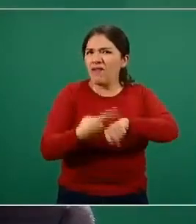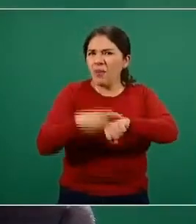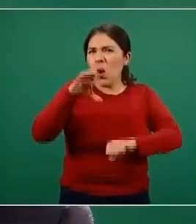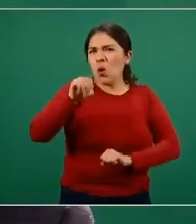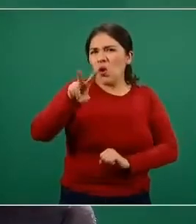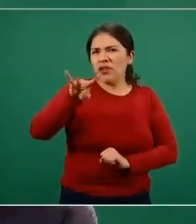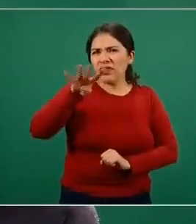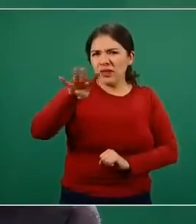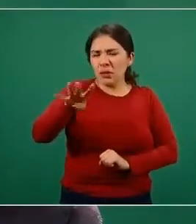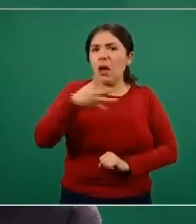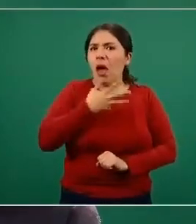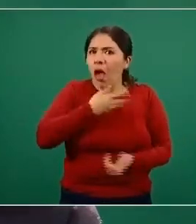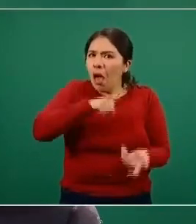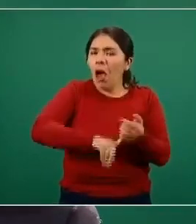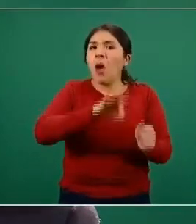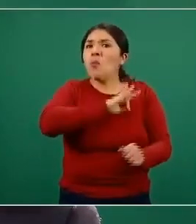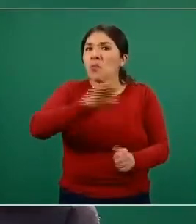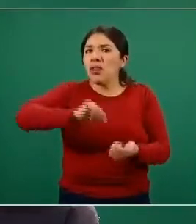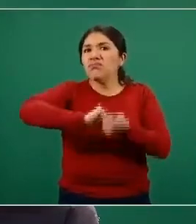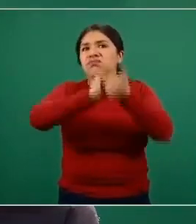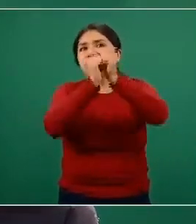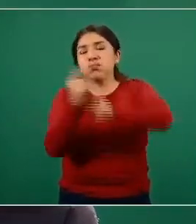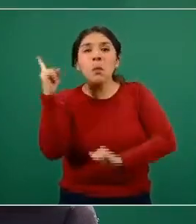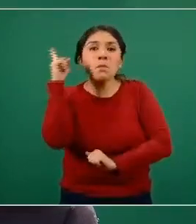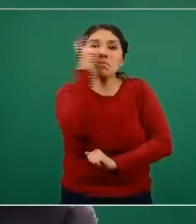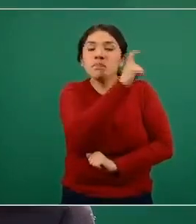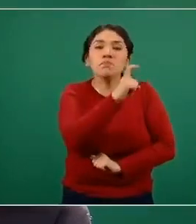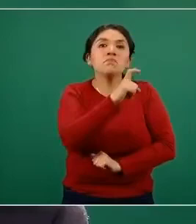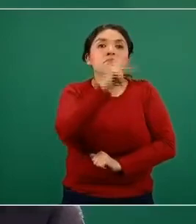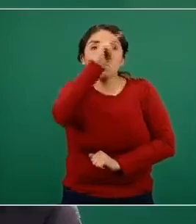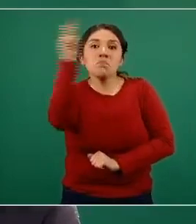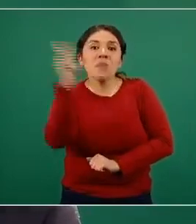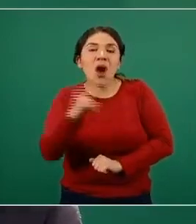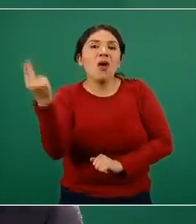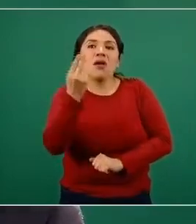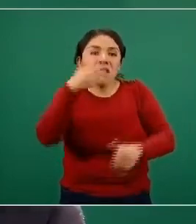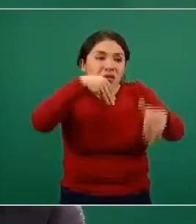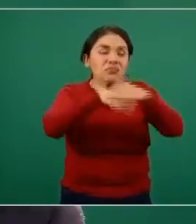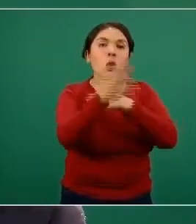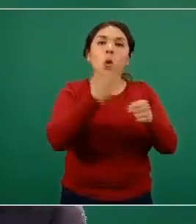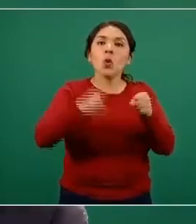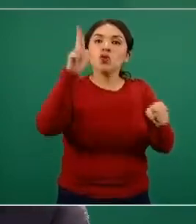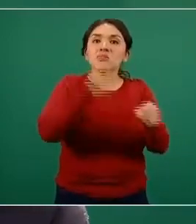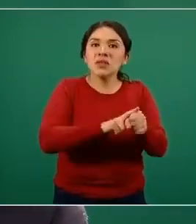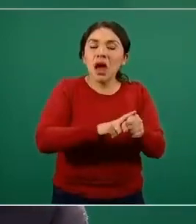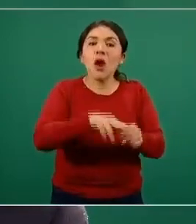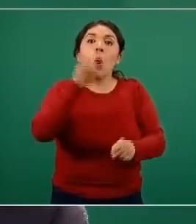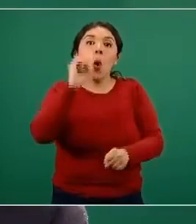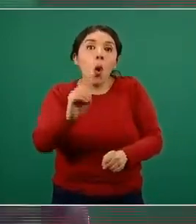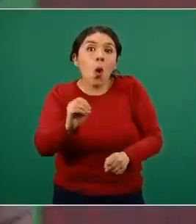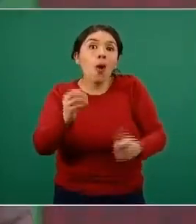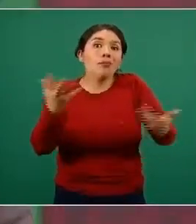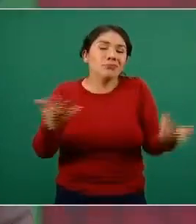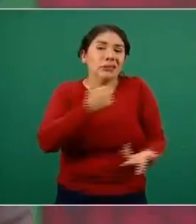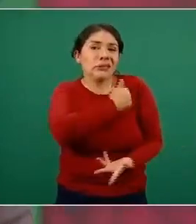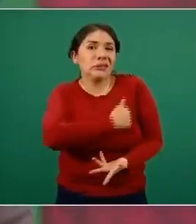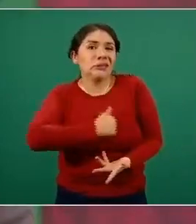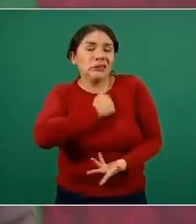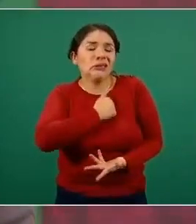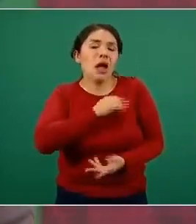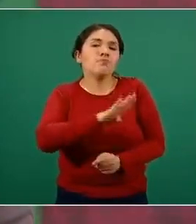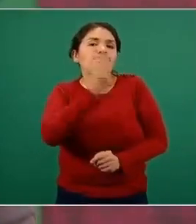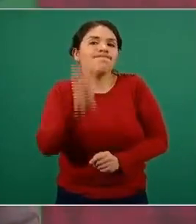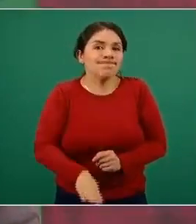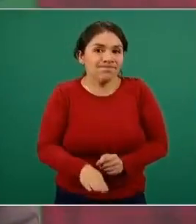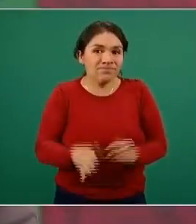puedan tener una mayor probabilidad de complicarse, de necesitar hospitalización o muy desafortunadamente de perder